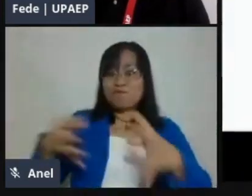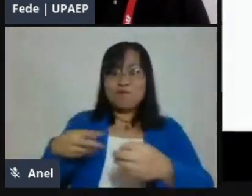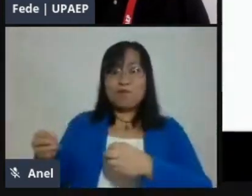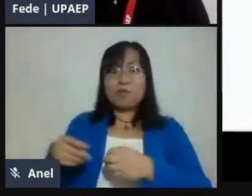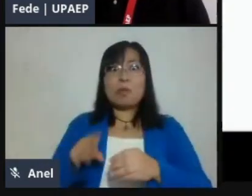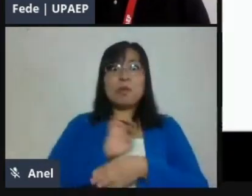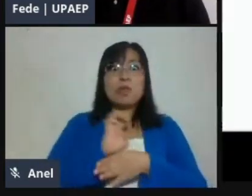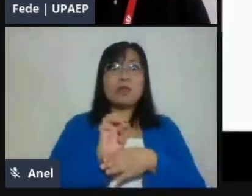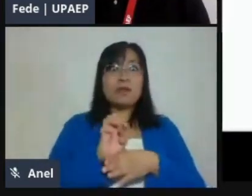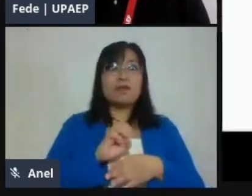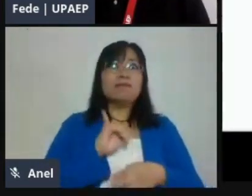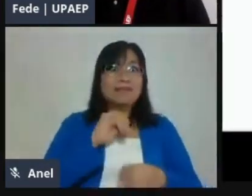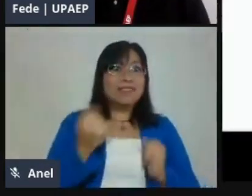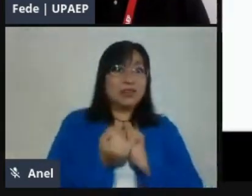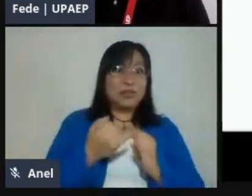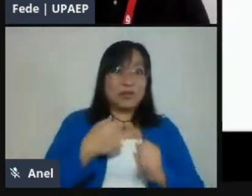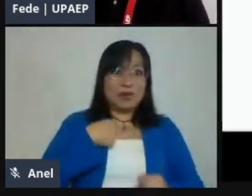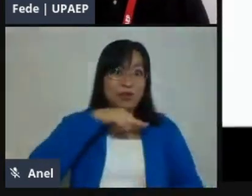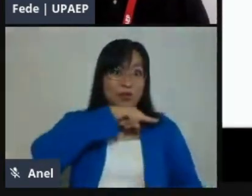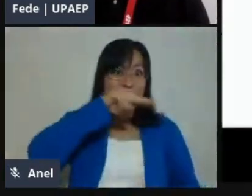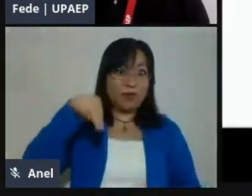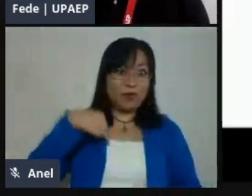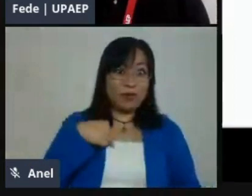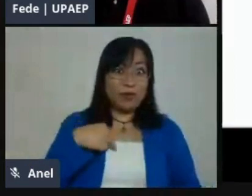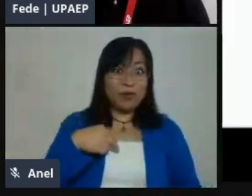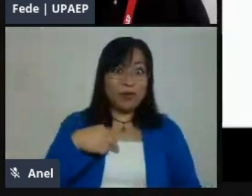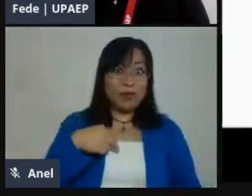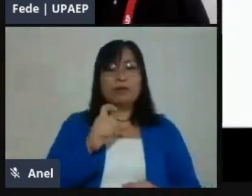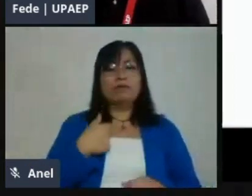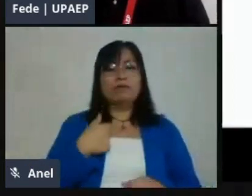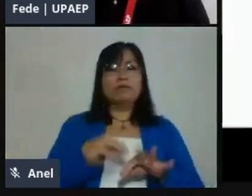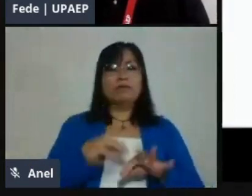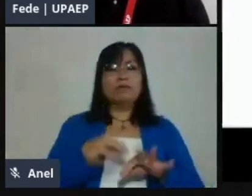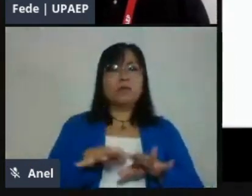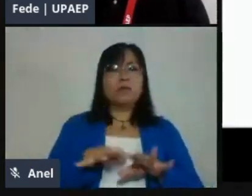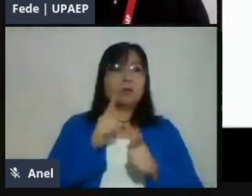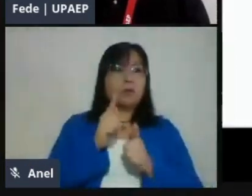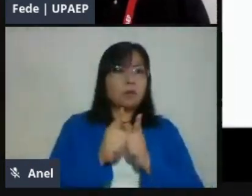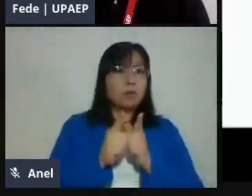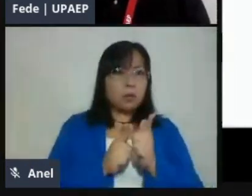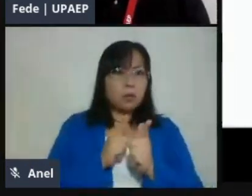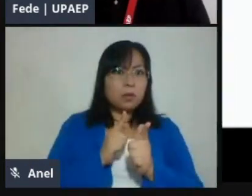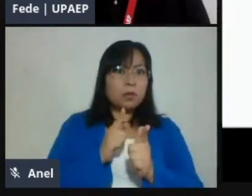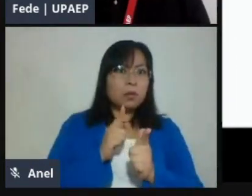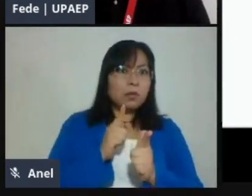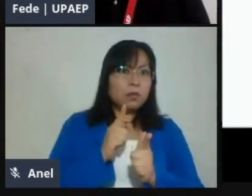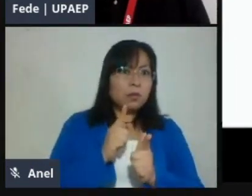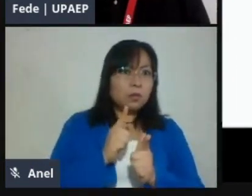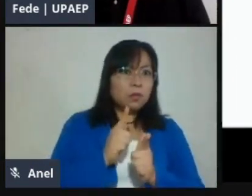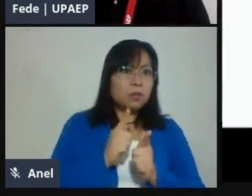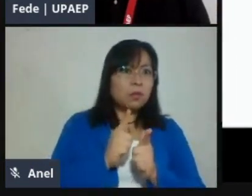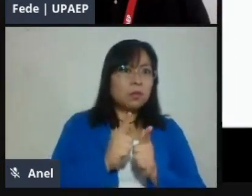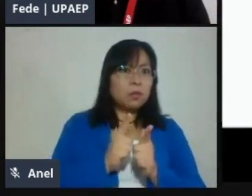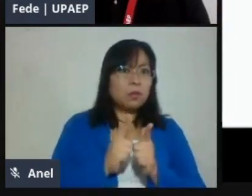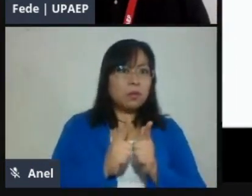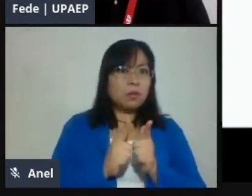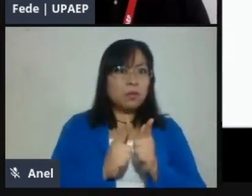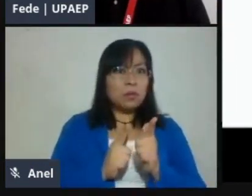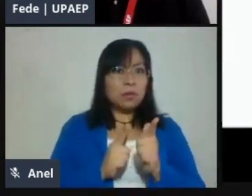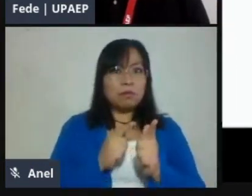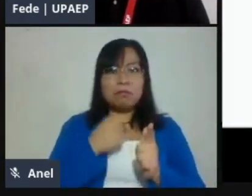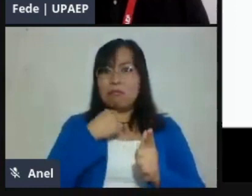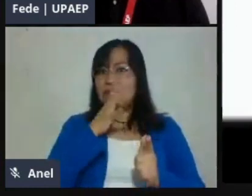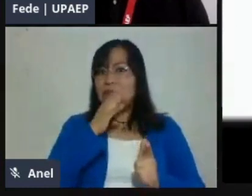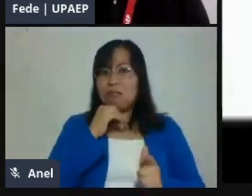a mí también me ha pasado de repente mi internet está súper lento, no me deja hacer